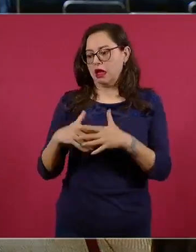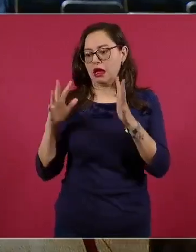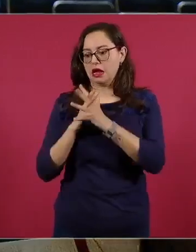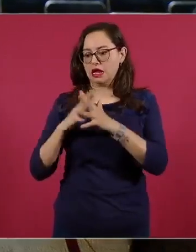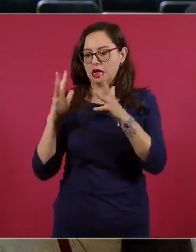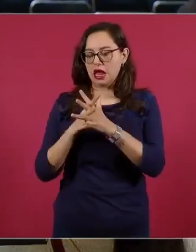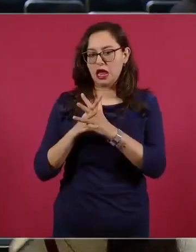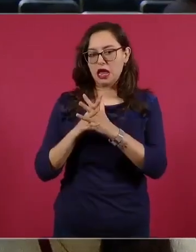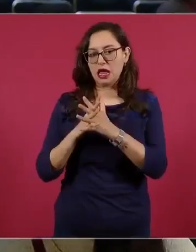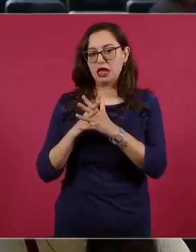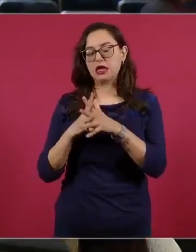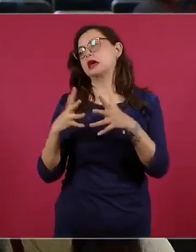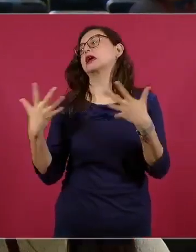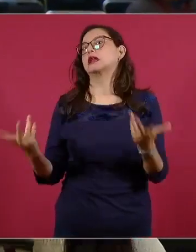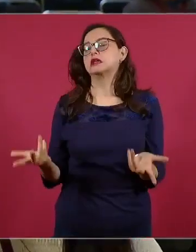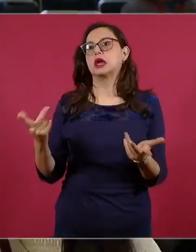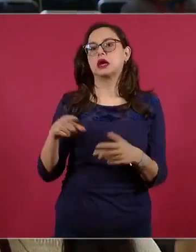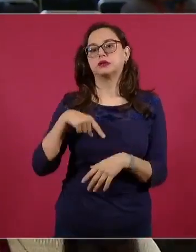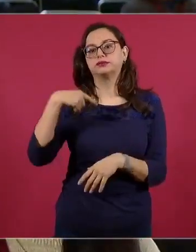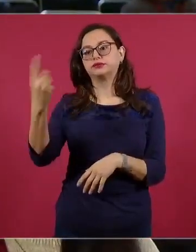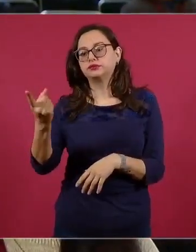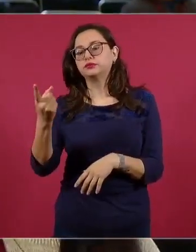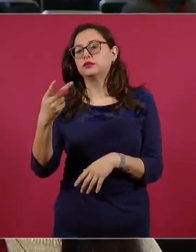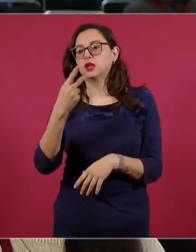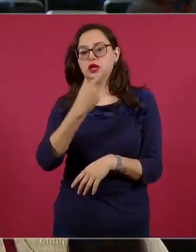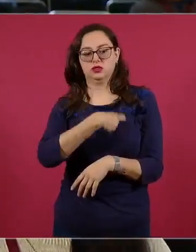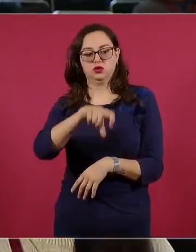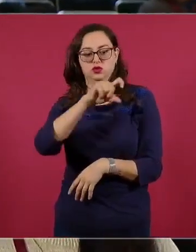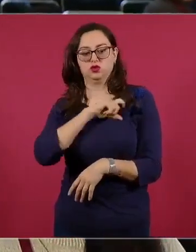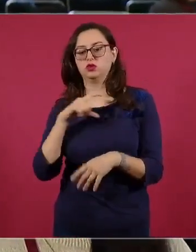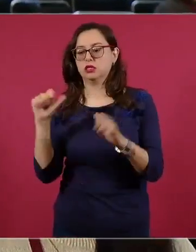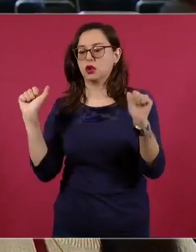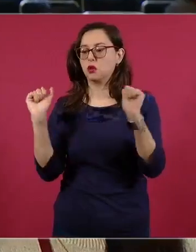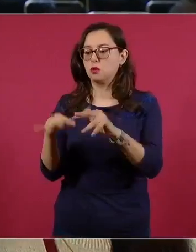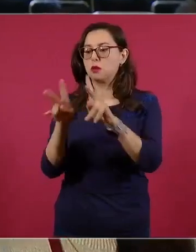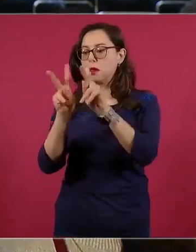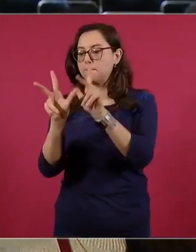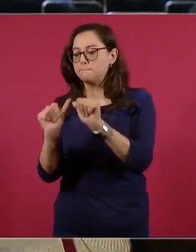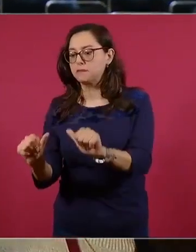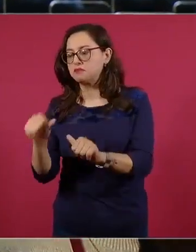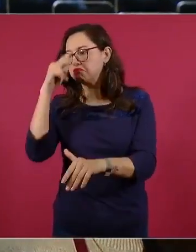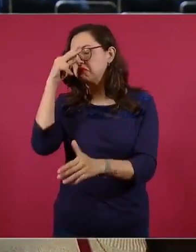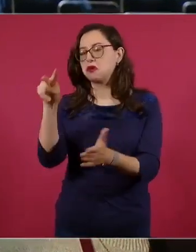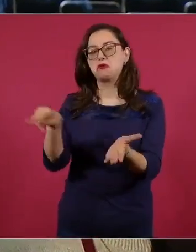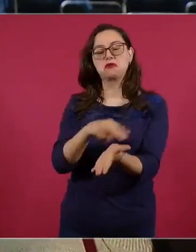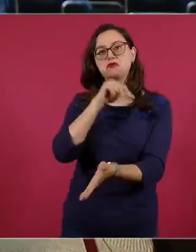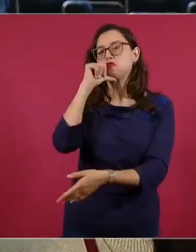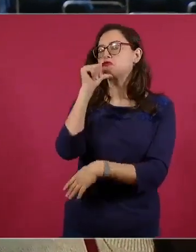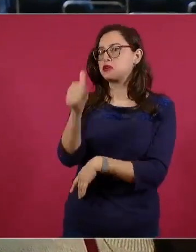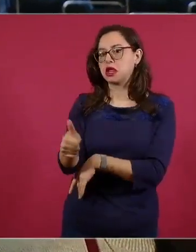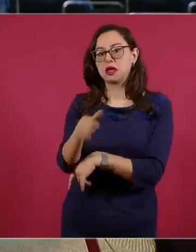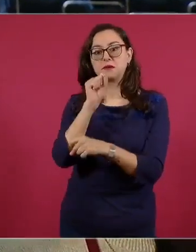que dos no hablan si uno no quiere o dos no riñen si uno no quiere. Venimos también de una cumbre en Astana con